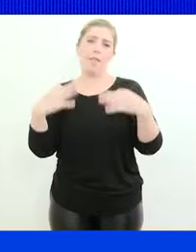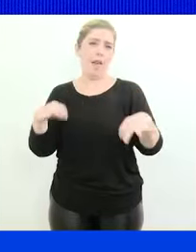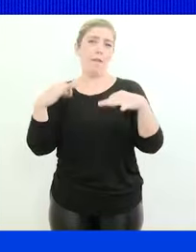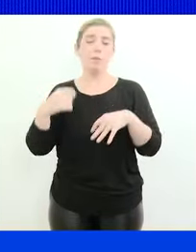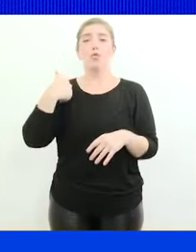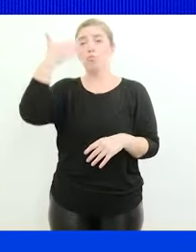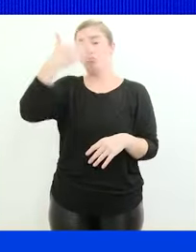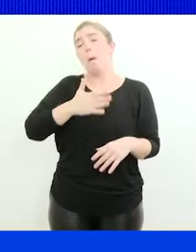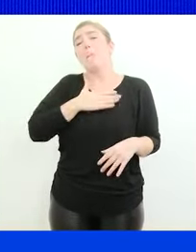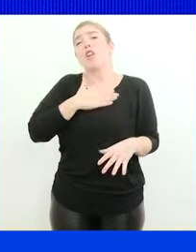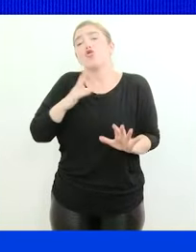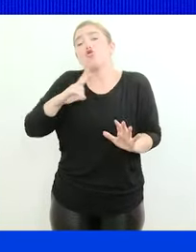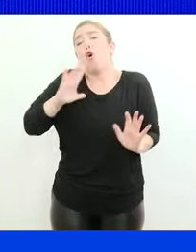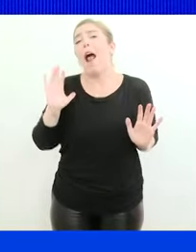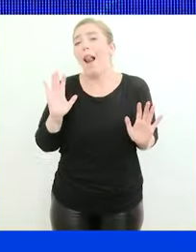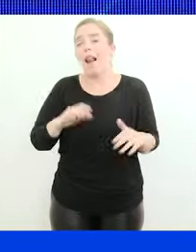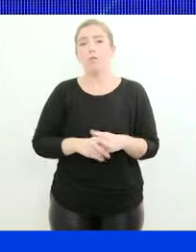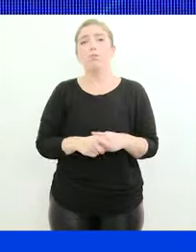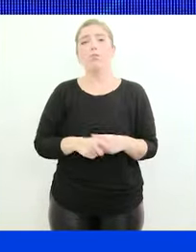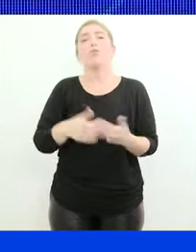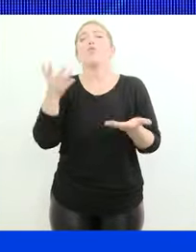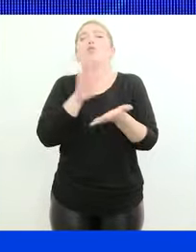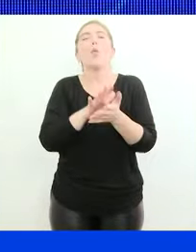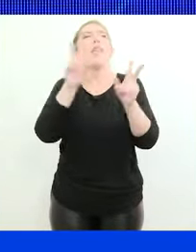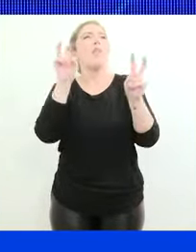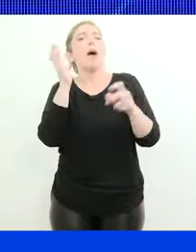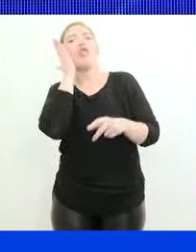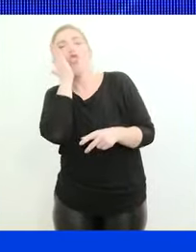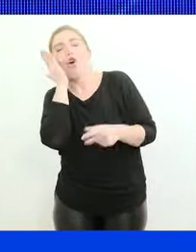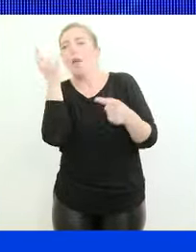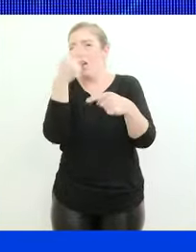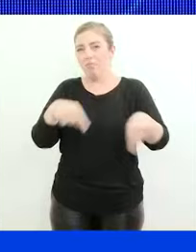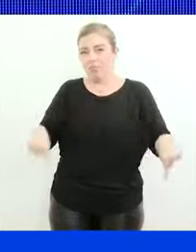lo personal por ahí respecto del dormir y eso,